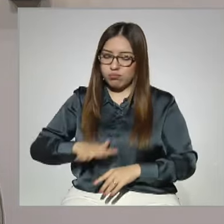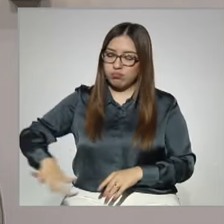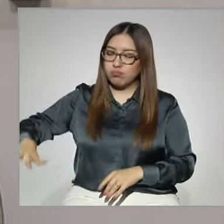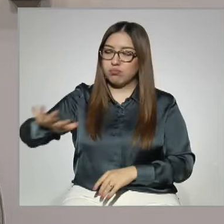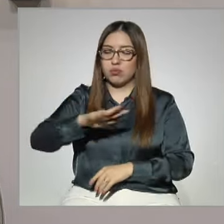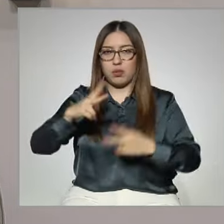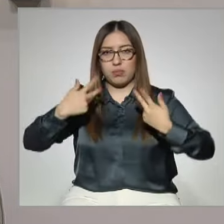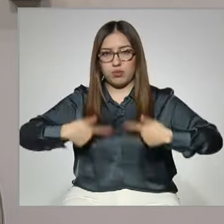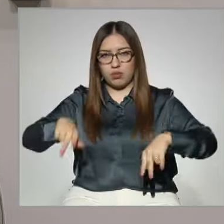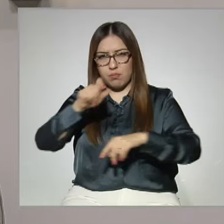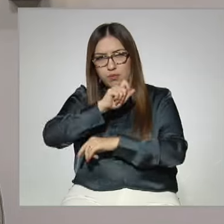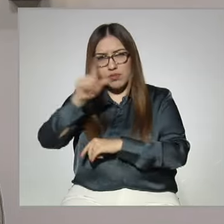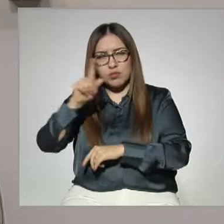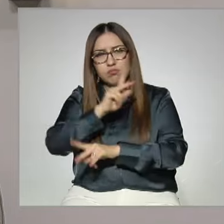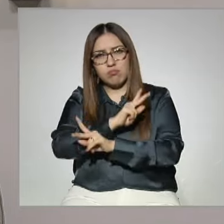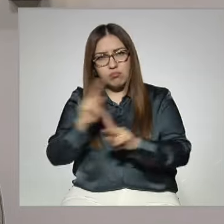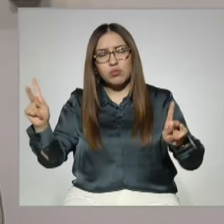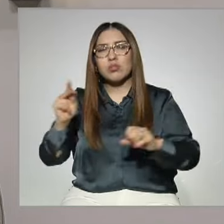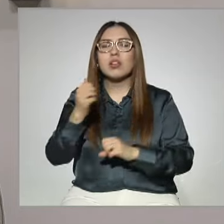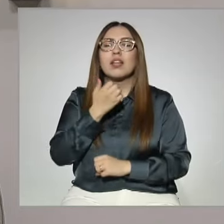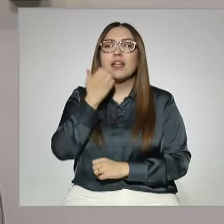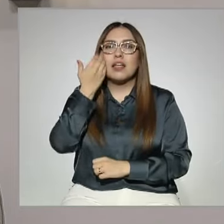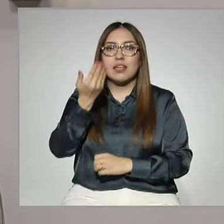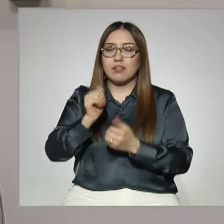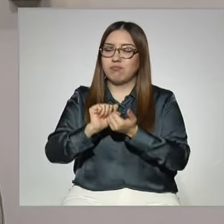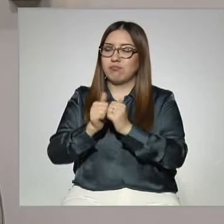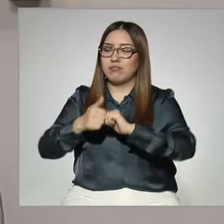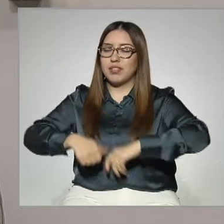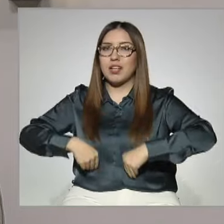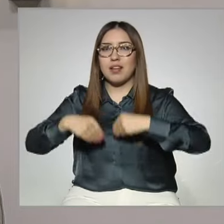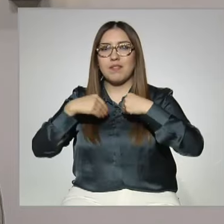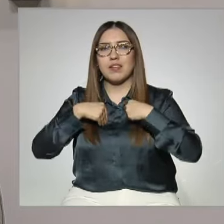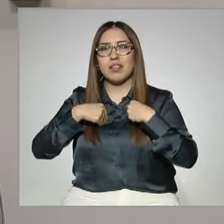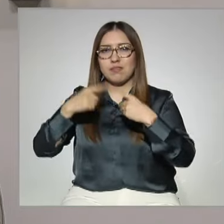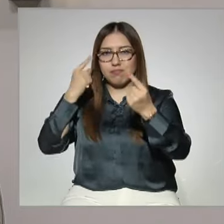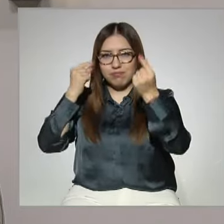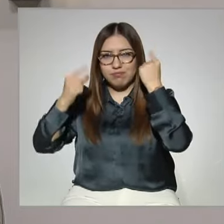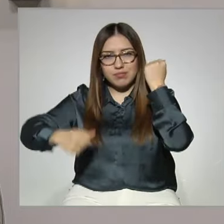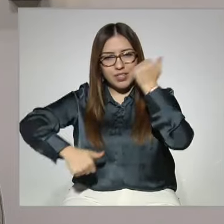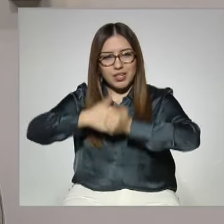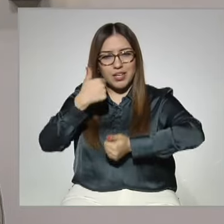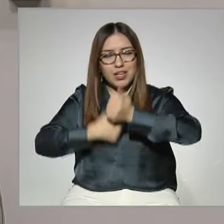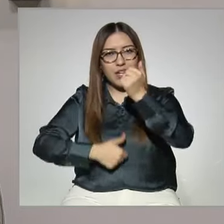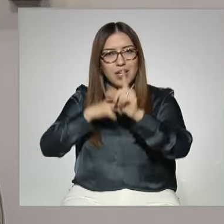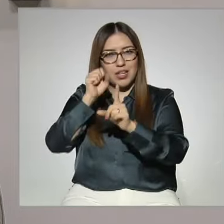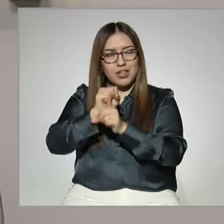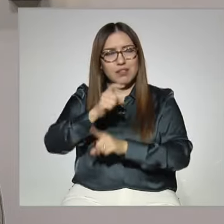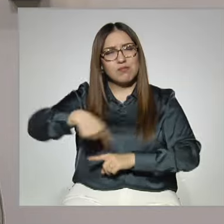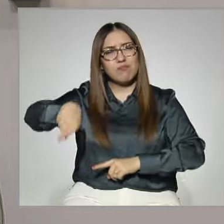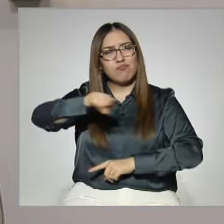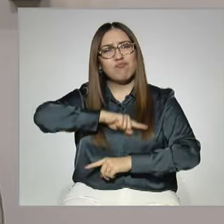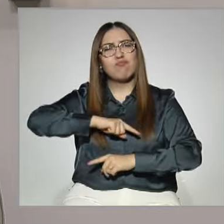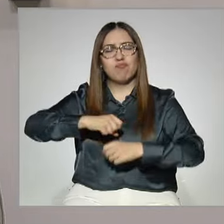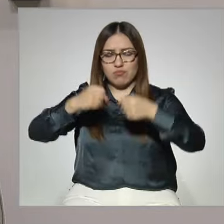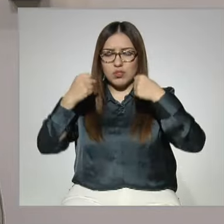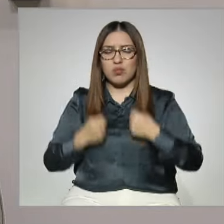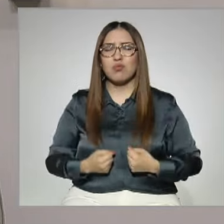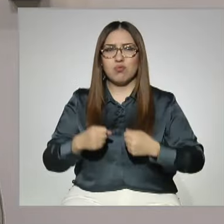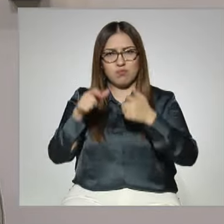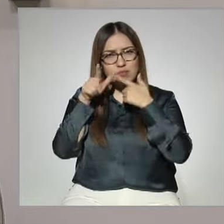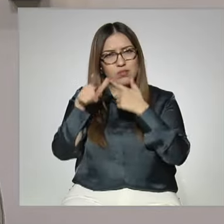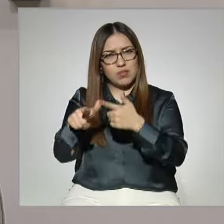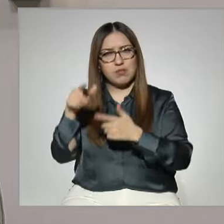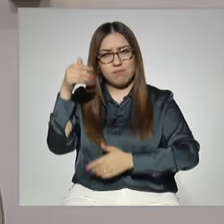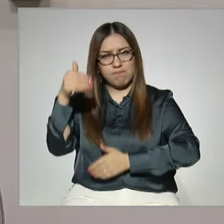profesionales que queremos ser en la vida, tener una carrera y nos hacemos el firme propósito de terminar, de continuar?